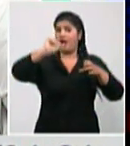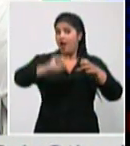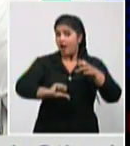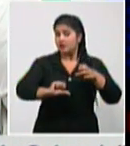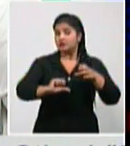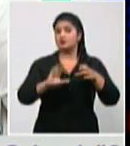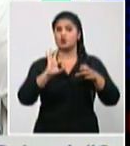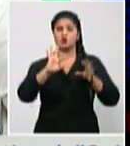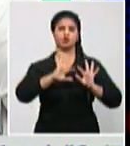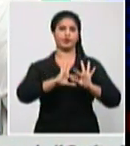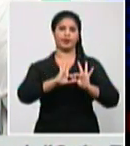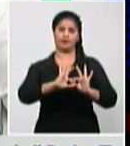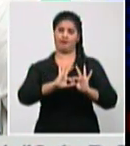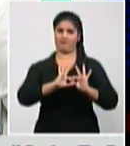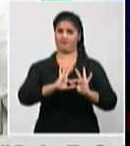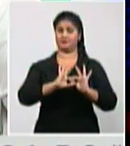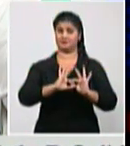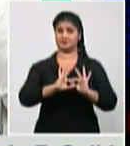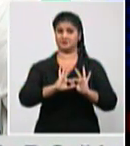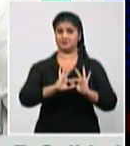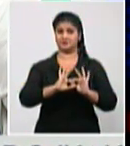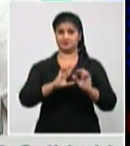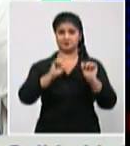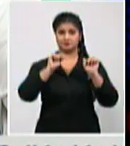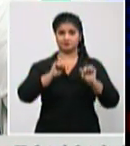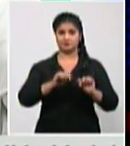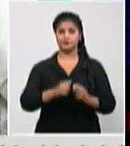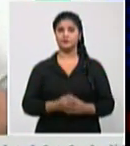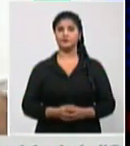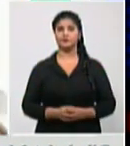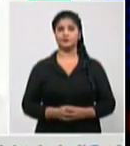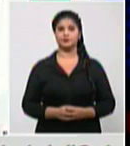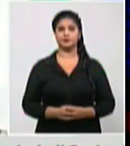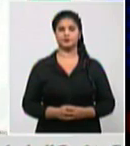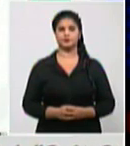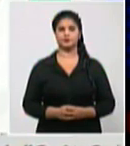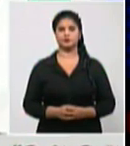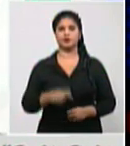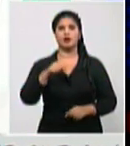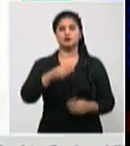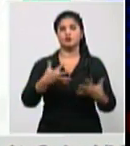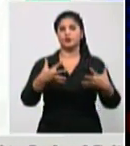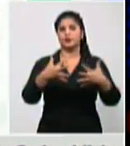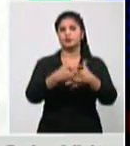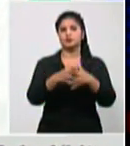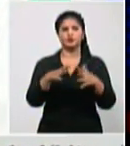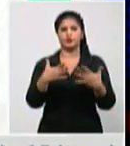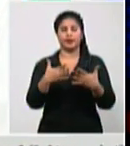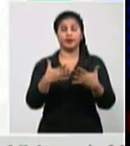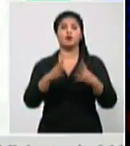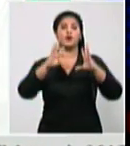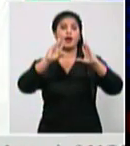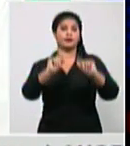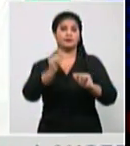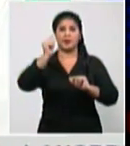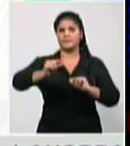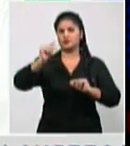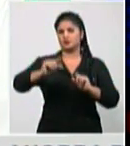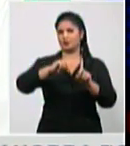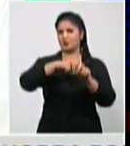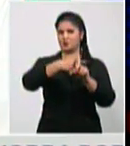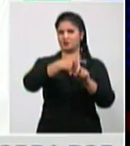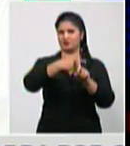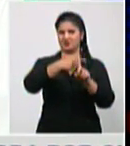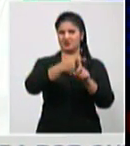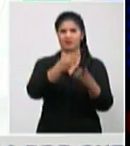que es la es está en correspondencia con el número de casos es lo que me decíamos esta